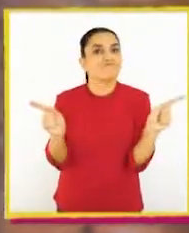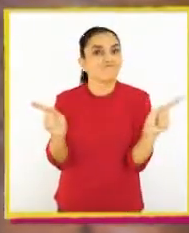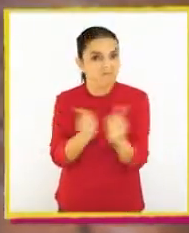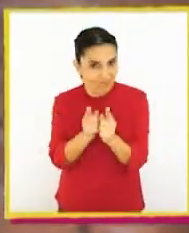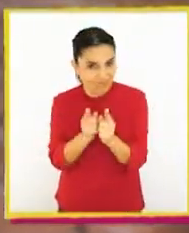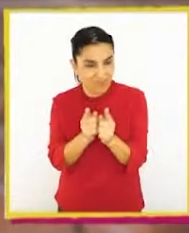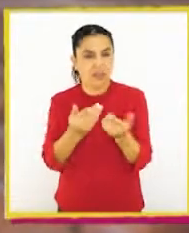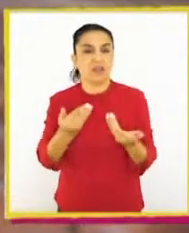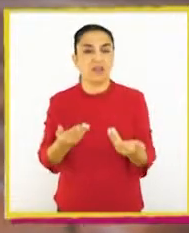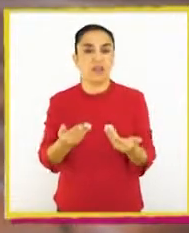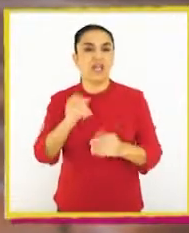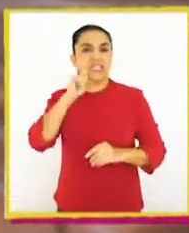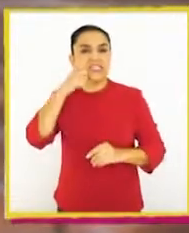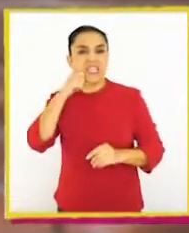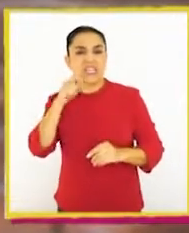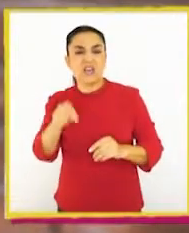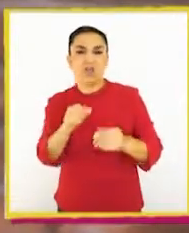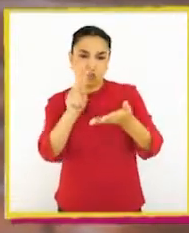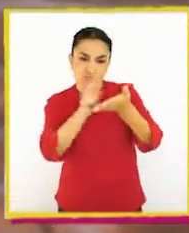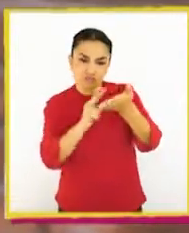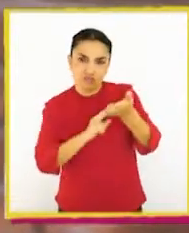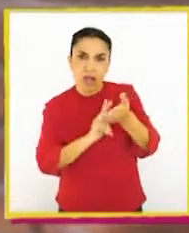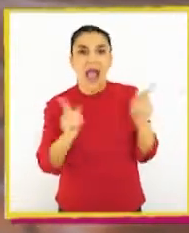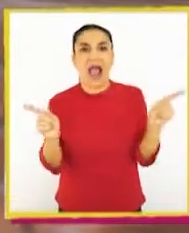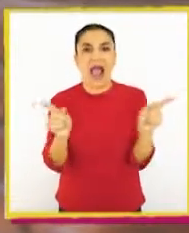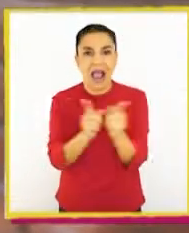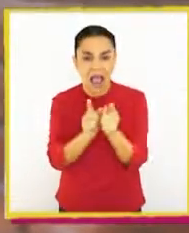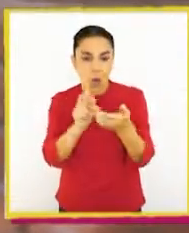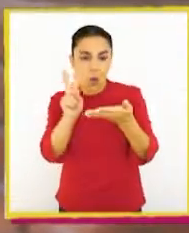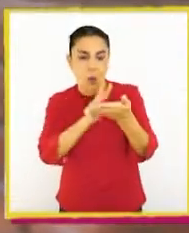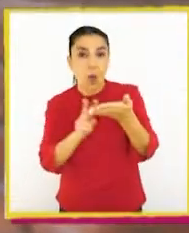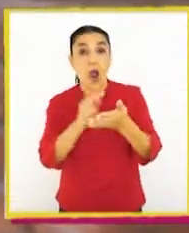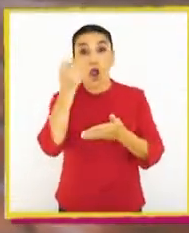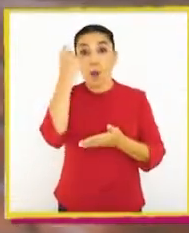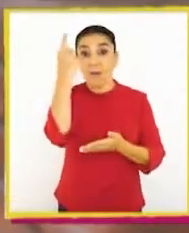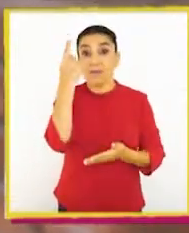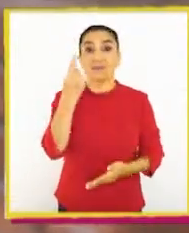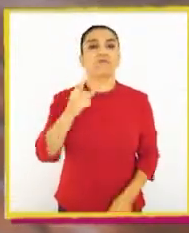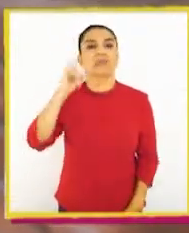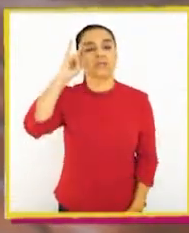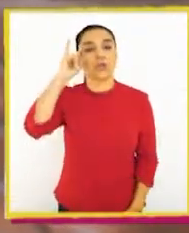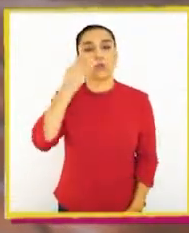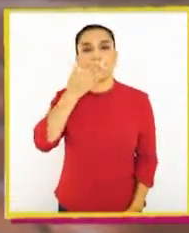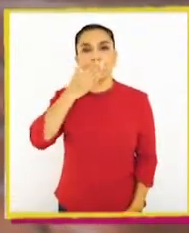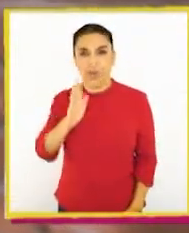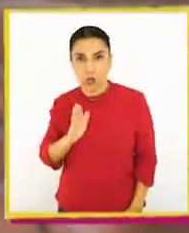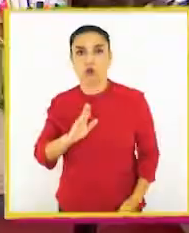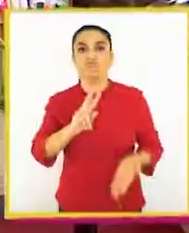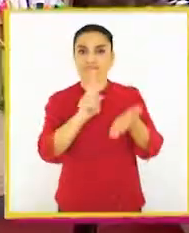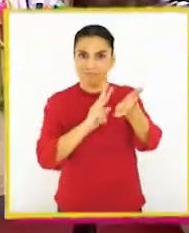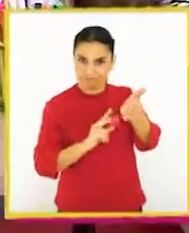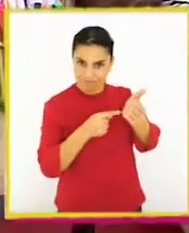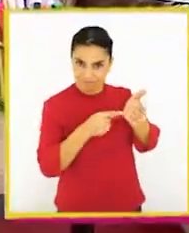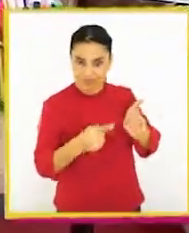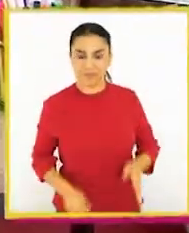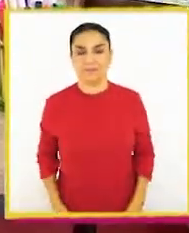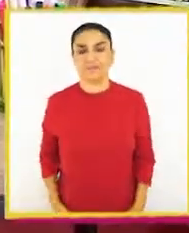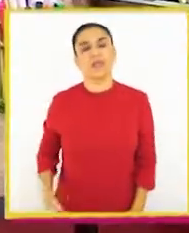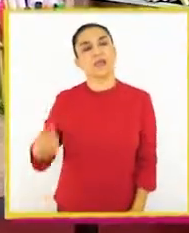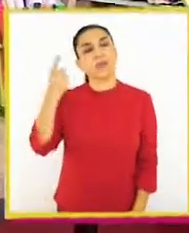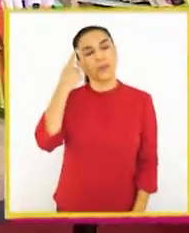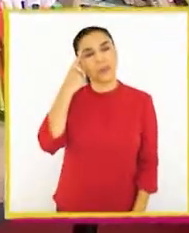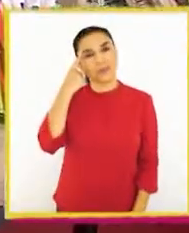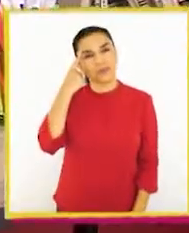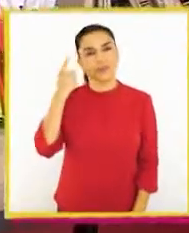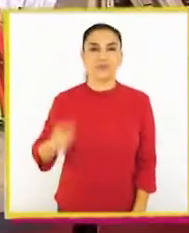Es decir, resumir para que podamos comprender y recordar mejor lo que dice cada texto. ¡Pensemos!